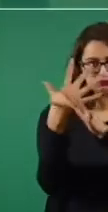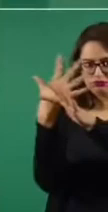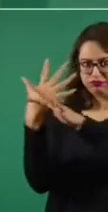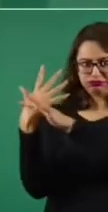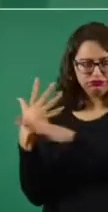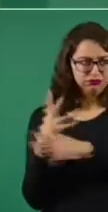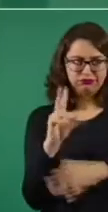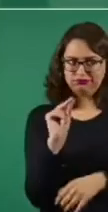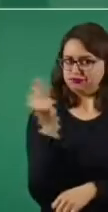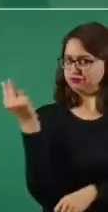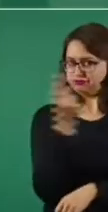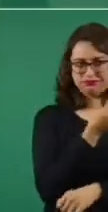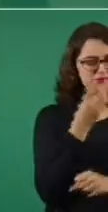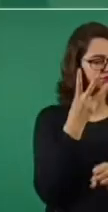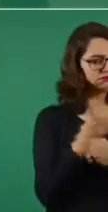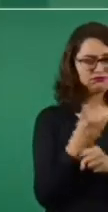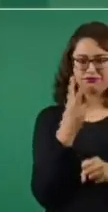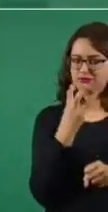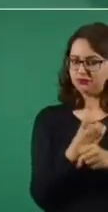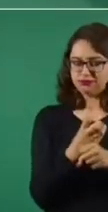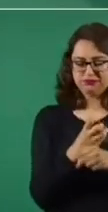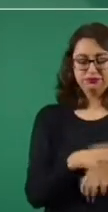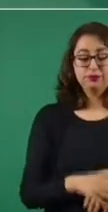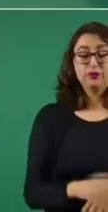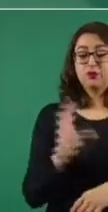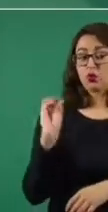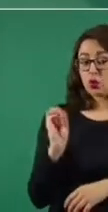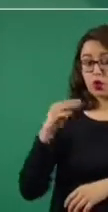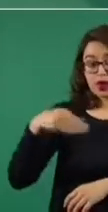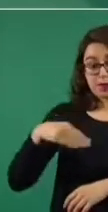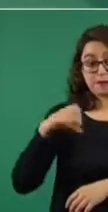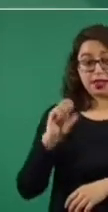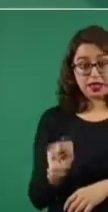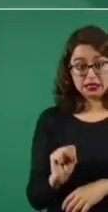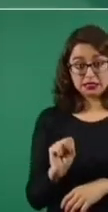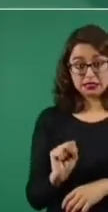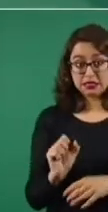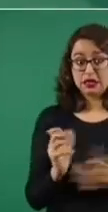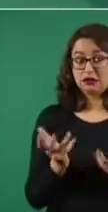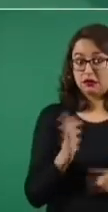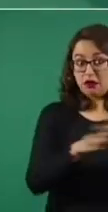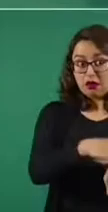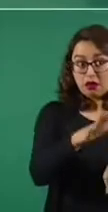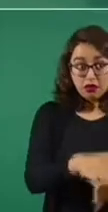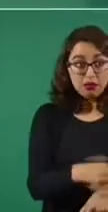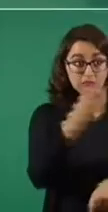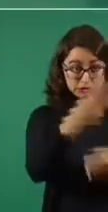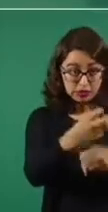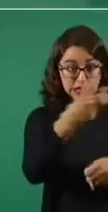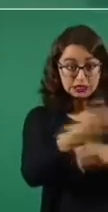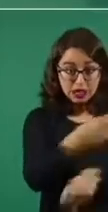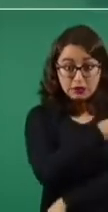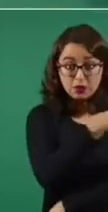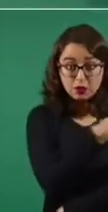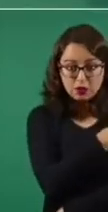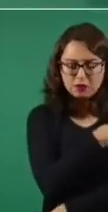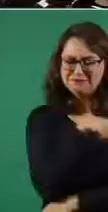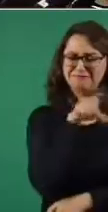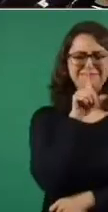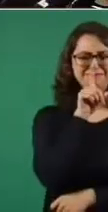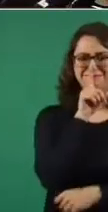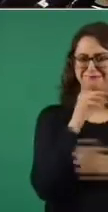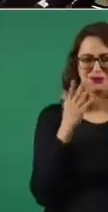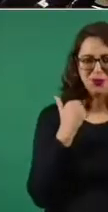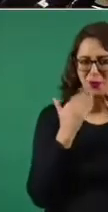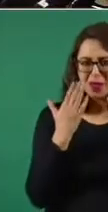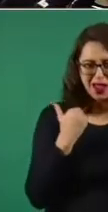Europa en la misma posición. La Organización Mundial de la Salud no ha recomendado dosis de refuerzo en este momento. Y por último,